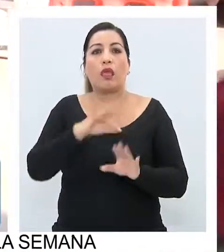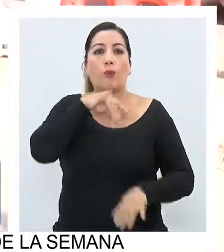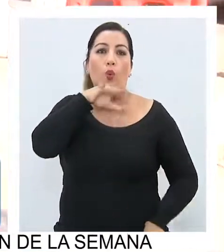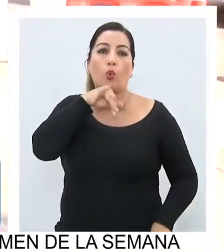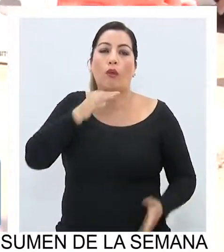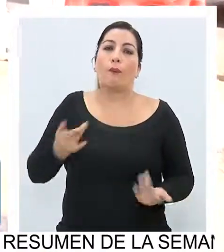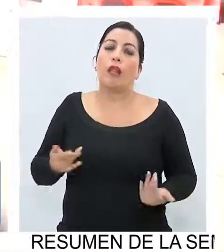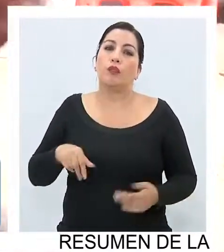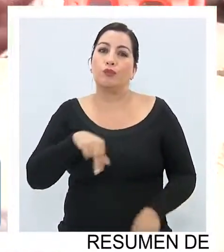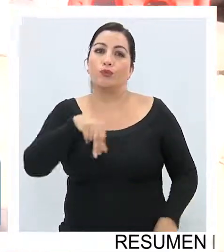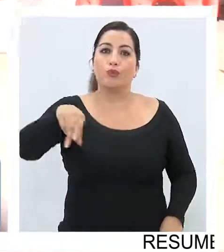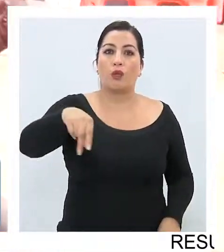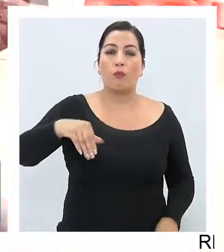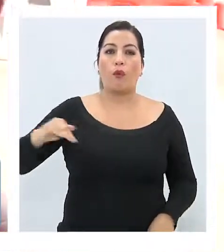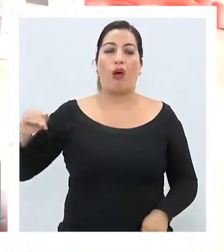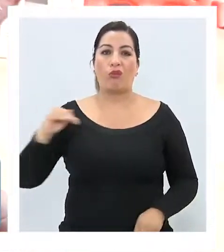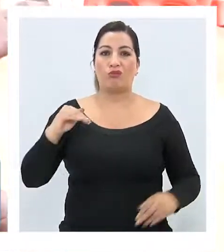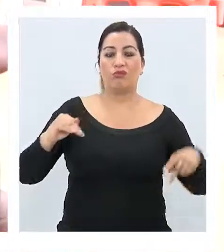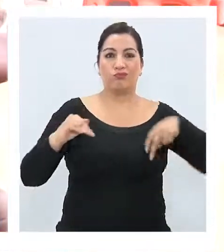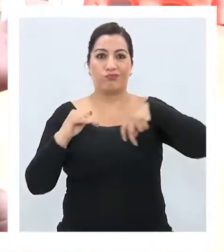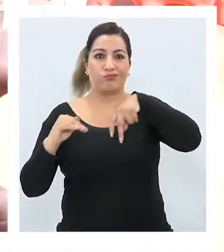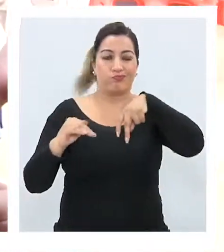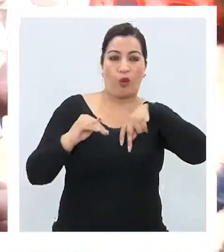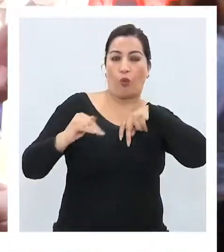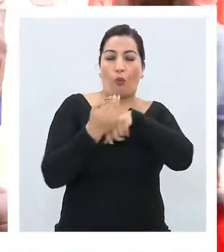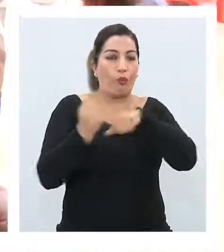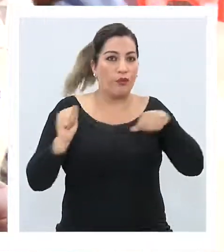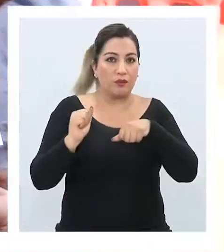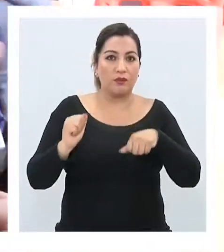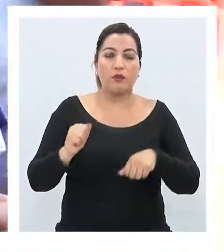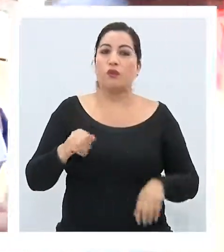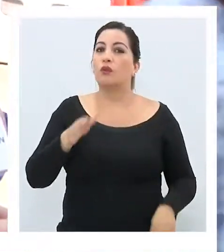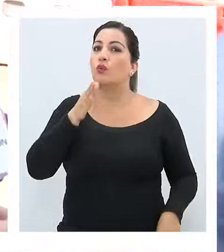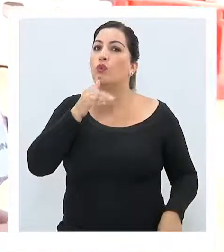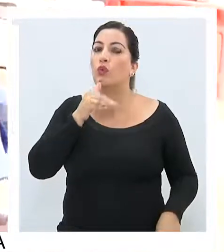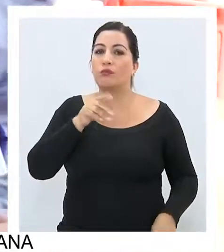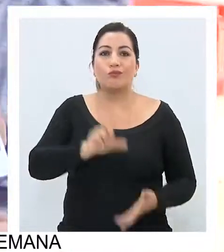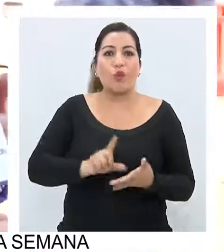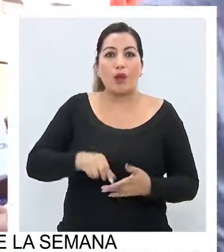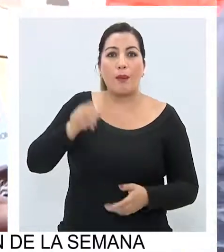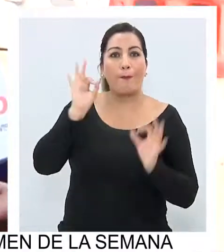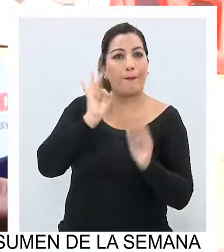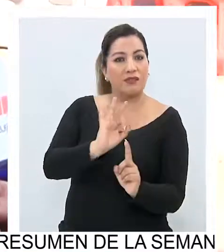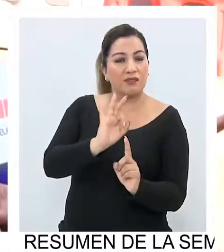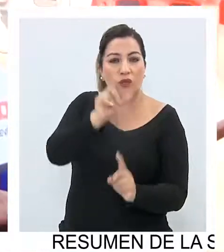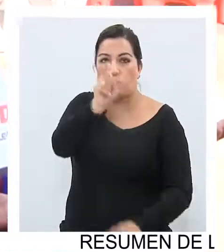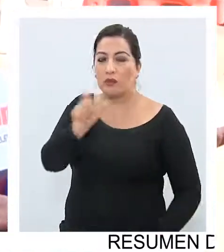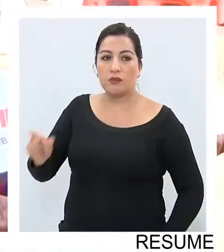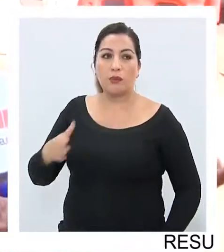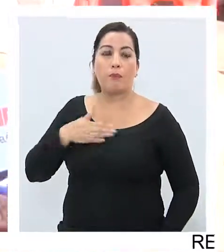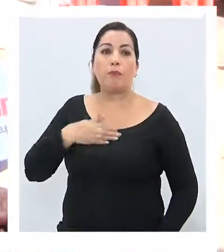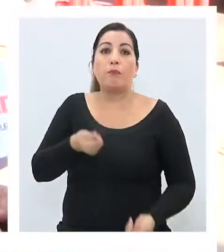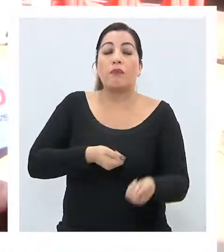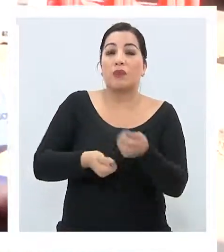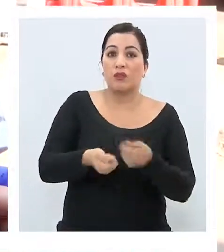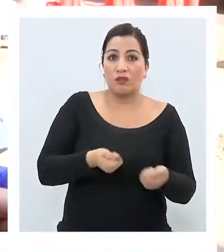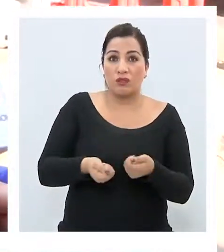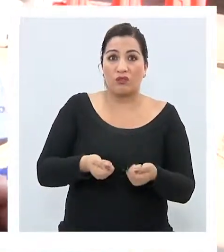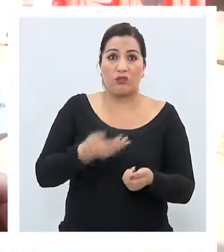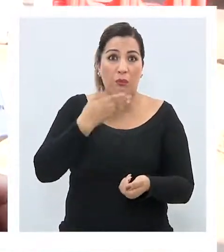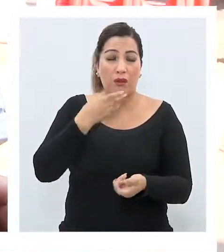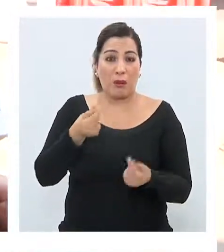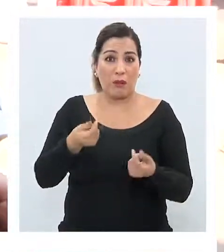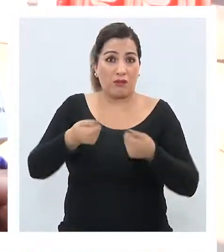tratando de cruzar porque los autos y no hay espacio para el peatón. Los negocios me imagino que también están